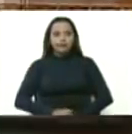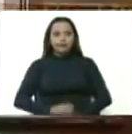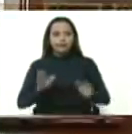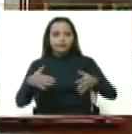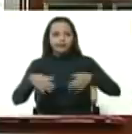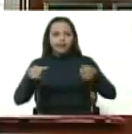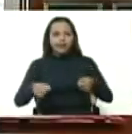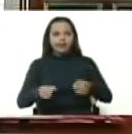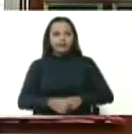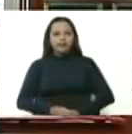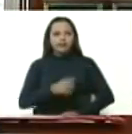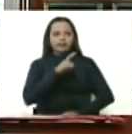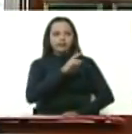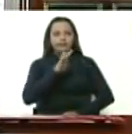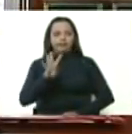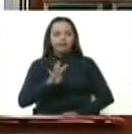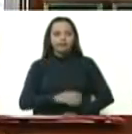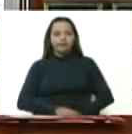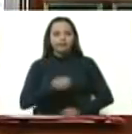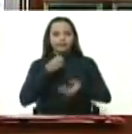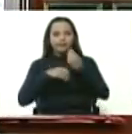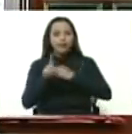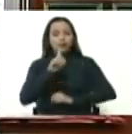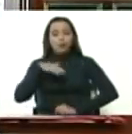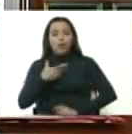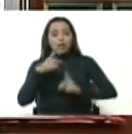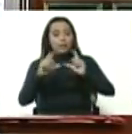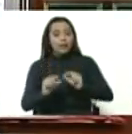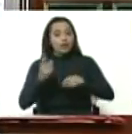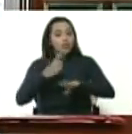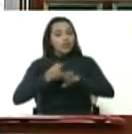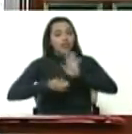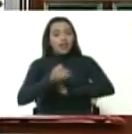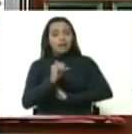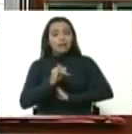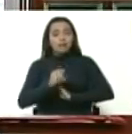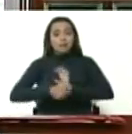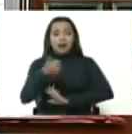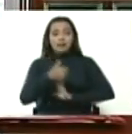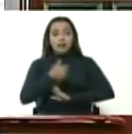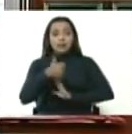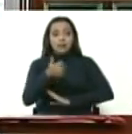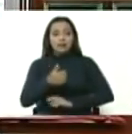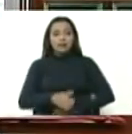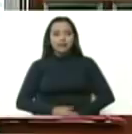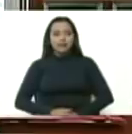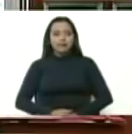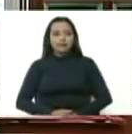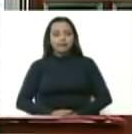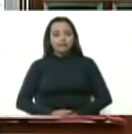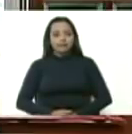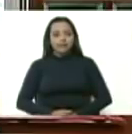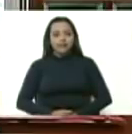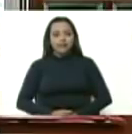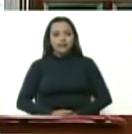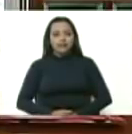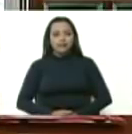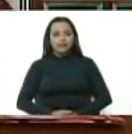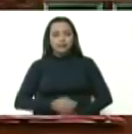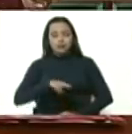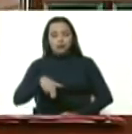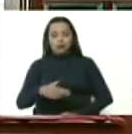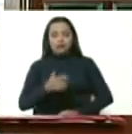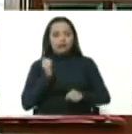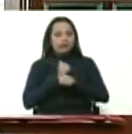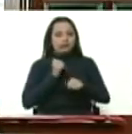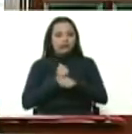Con sus 24 productos. No me los disminuyan. No me disminuyan los CLAP. Hemos parido. Hemos parido. Para llegarle